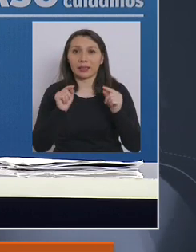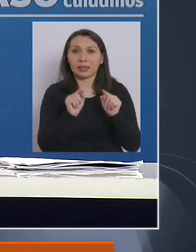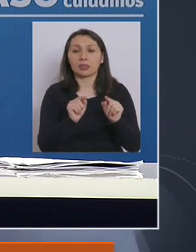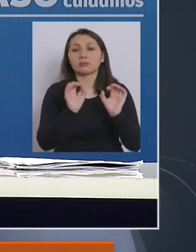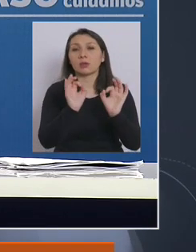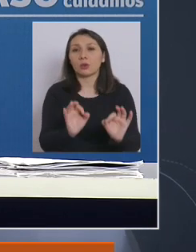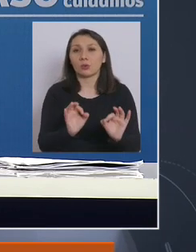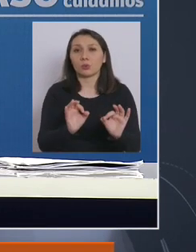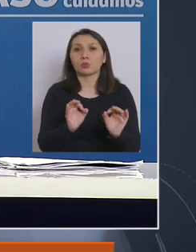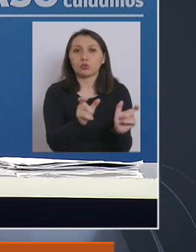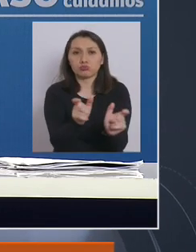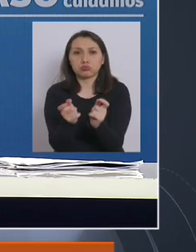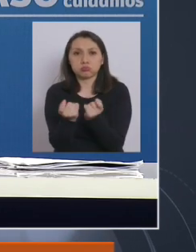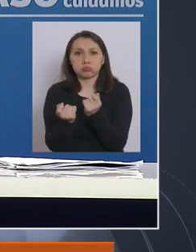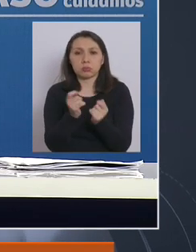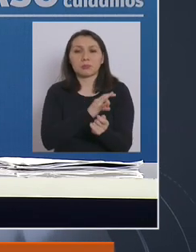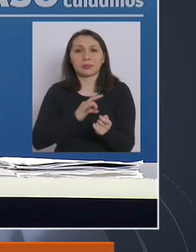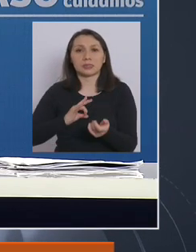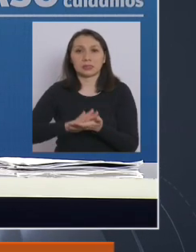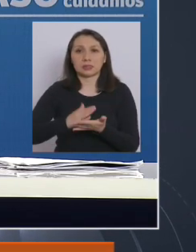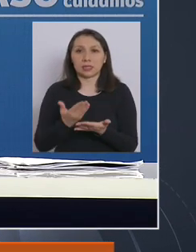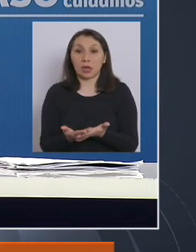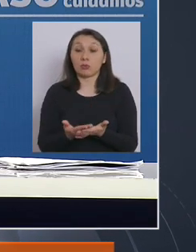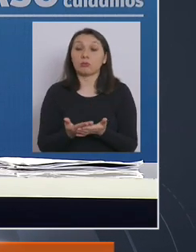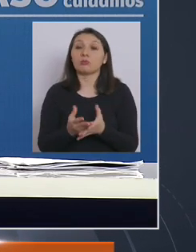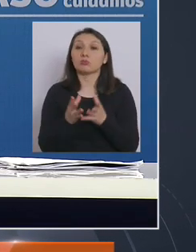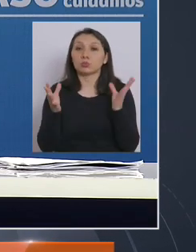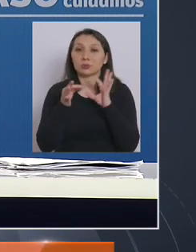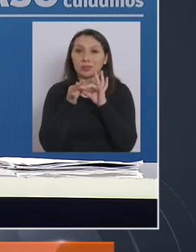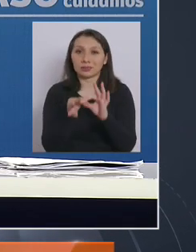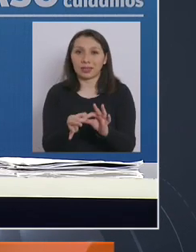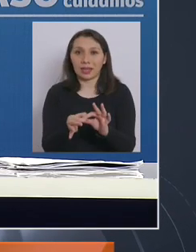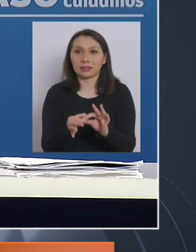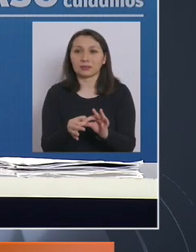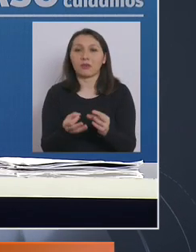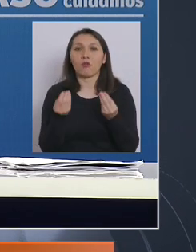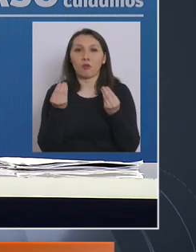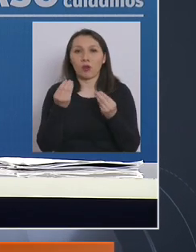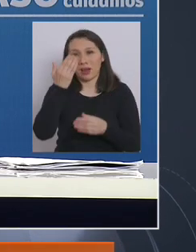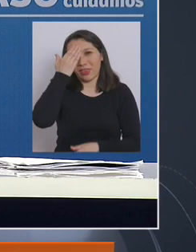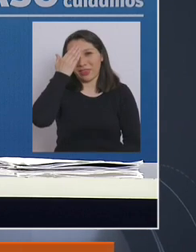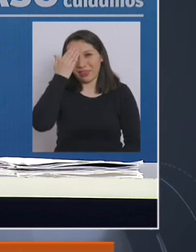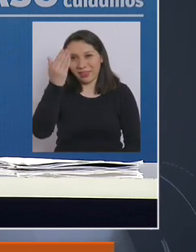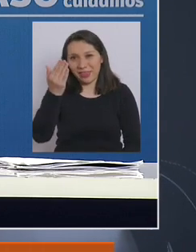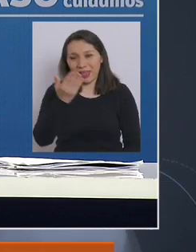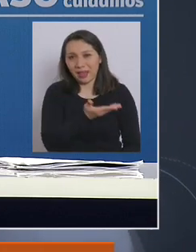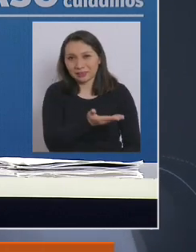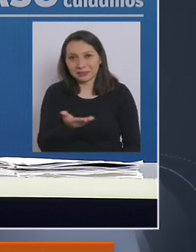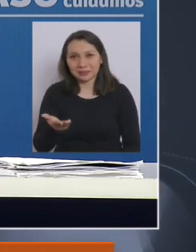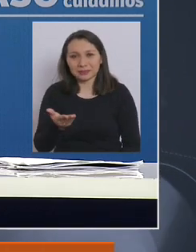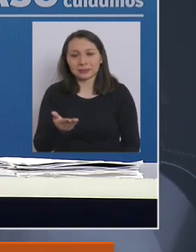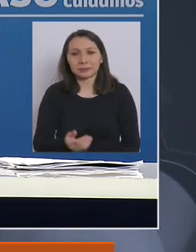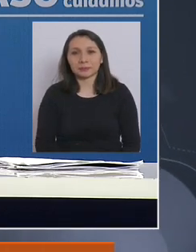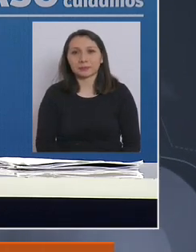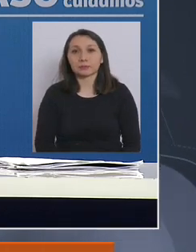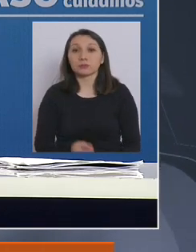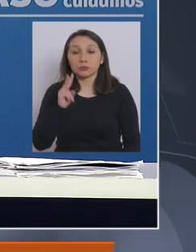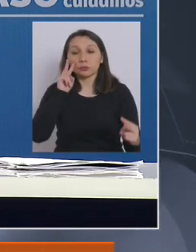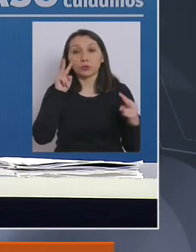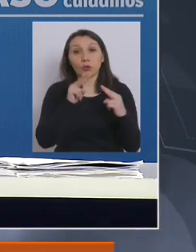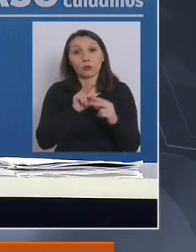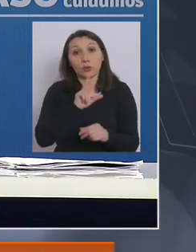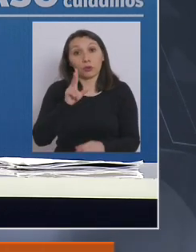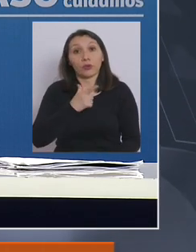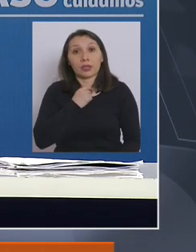justamente con el manejo del Ministerio de Salud. Así que muchas gracias, que tengan muy buen día y nos vemos